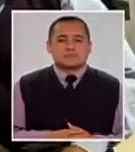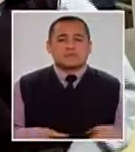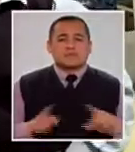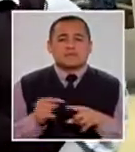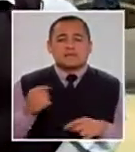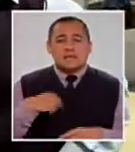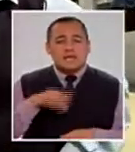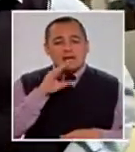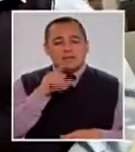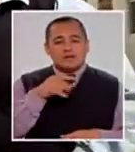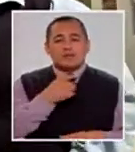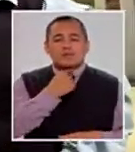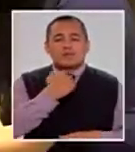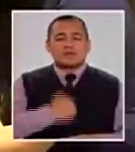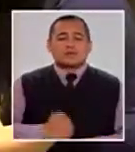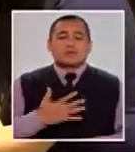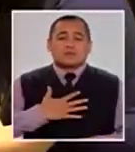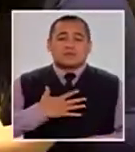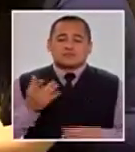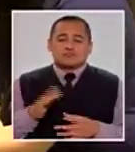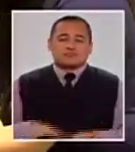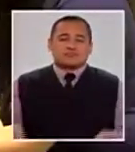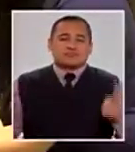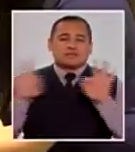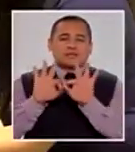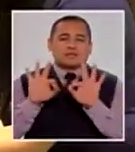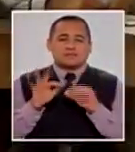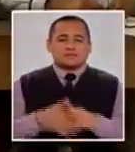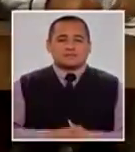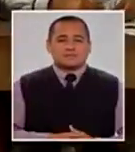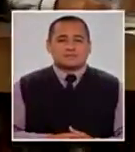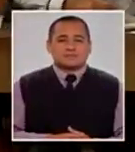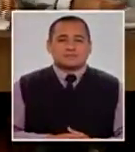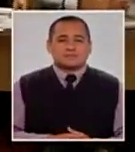¿Qué le quisieras decir a tu abuelito? Que es lo más importante para mí.